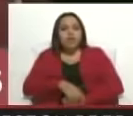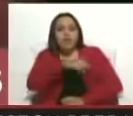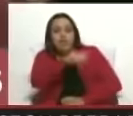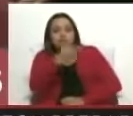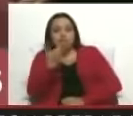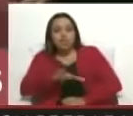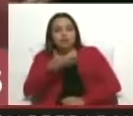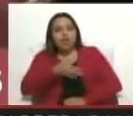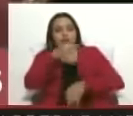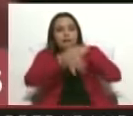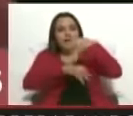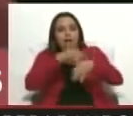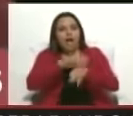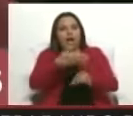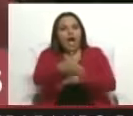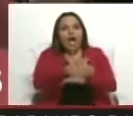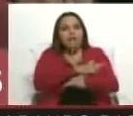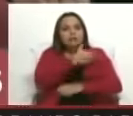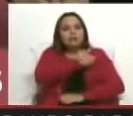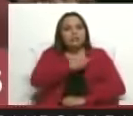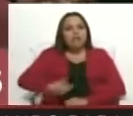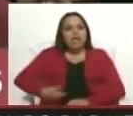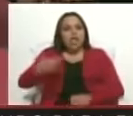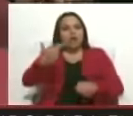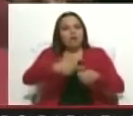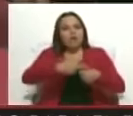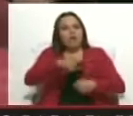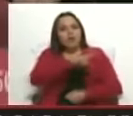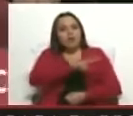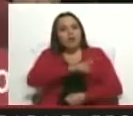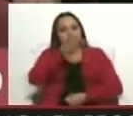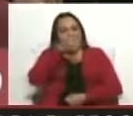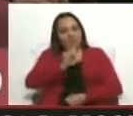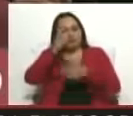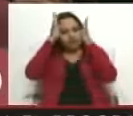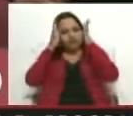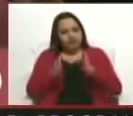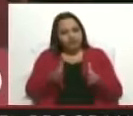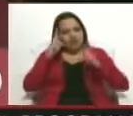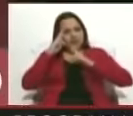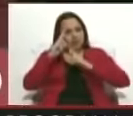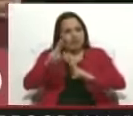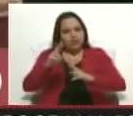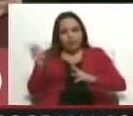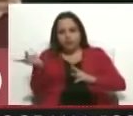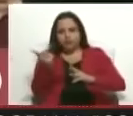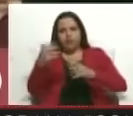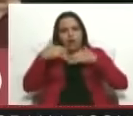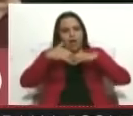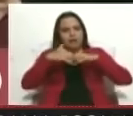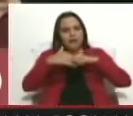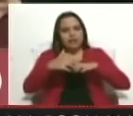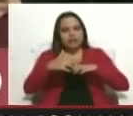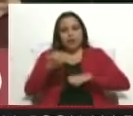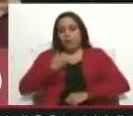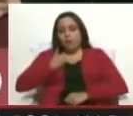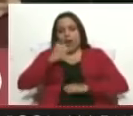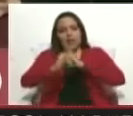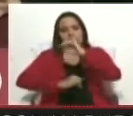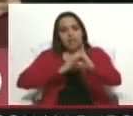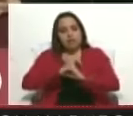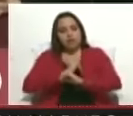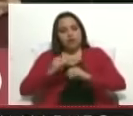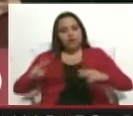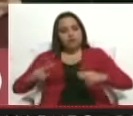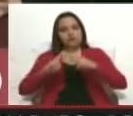destacaba el presidente de PDVSA, una posición de respeto y de profesionalismo de cualquier corporación petrolera internacional con Venezuela.